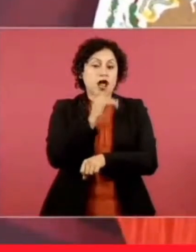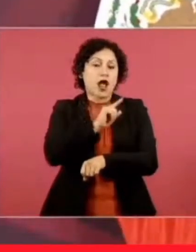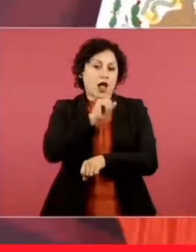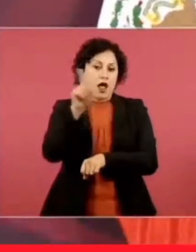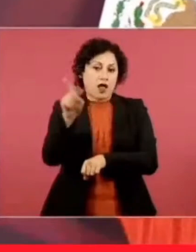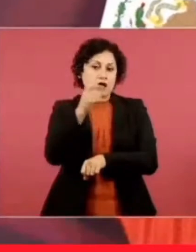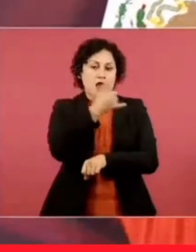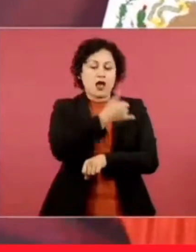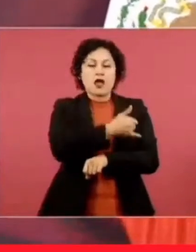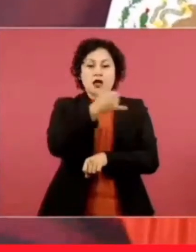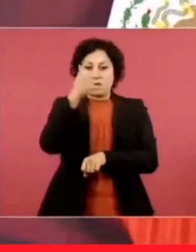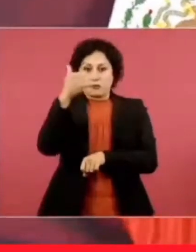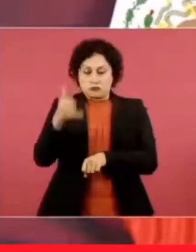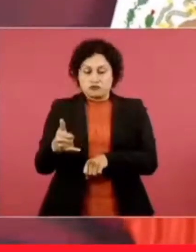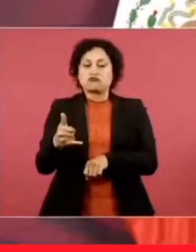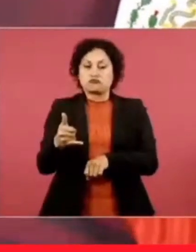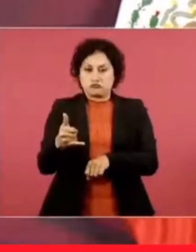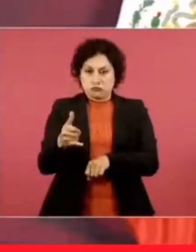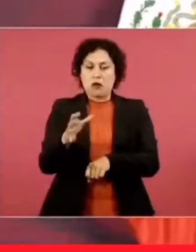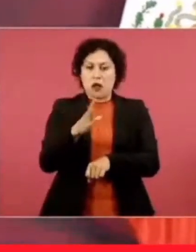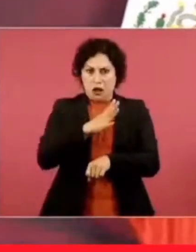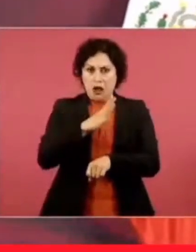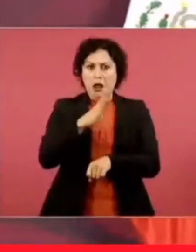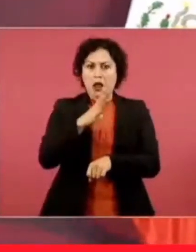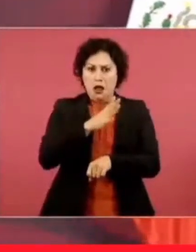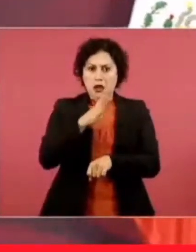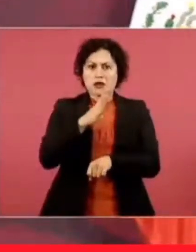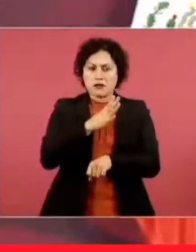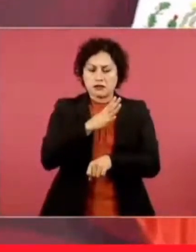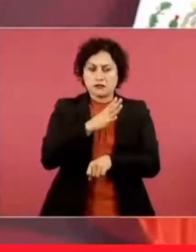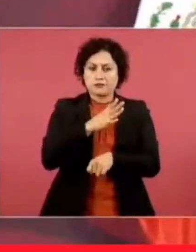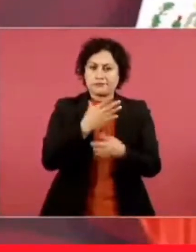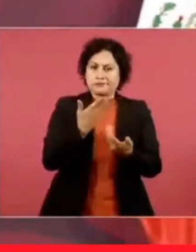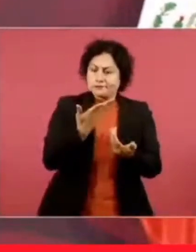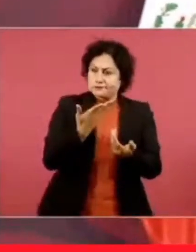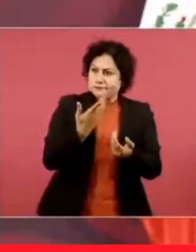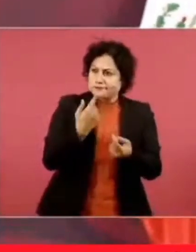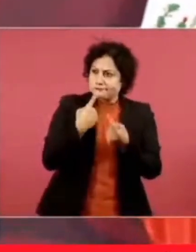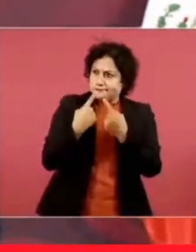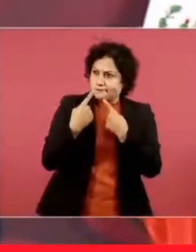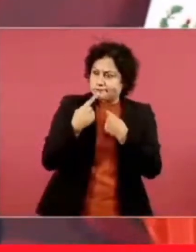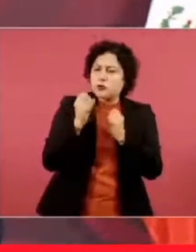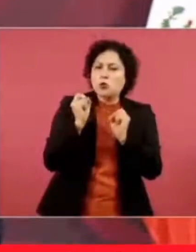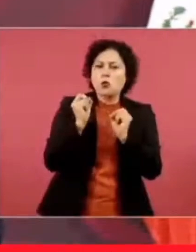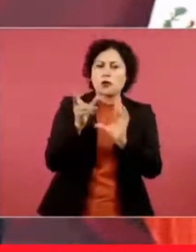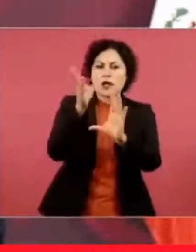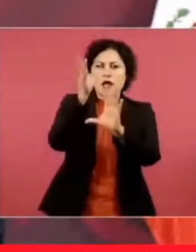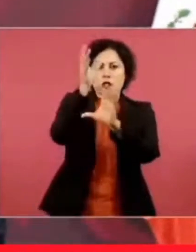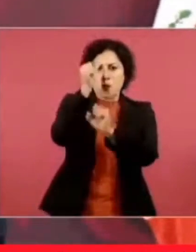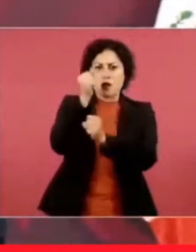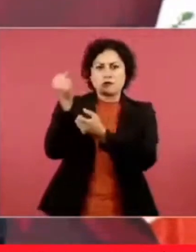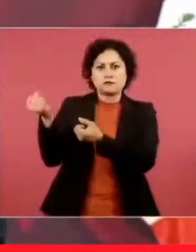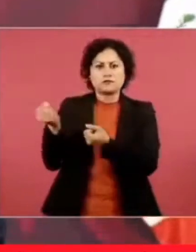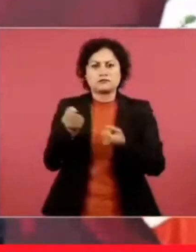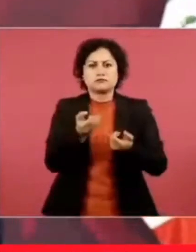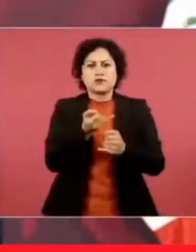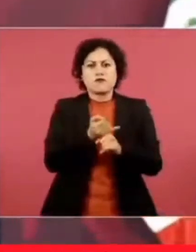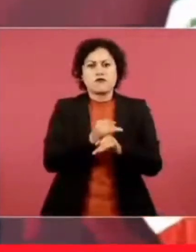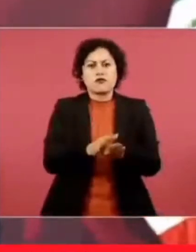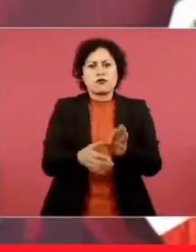y acordamos dar un informe general